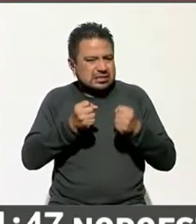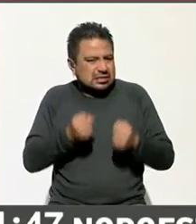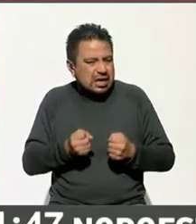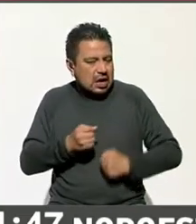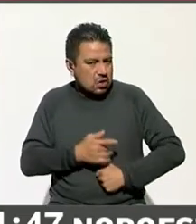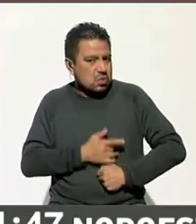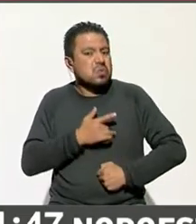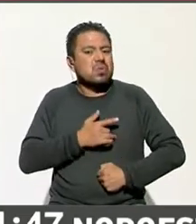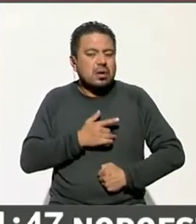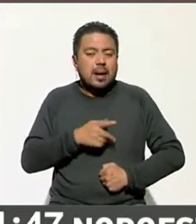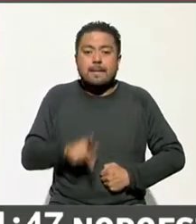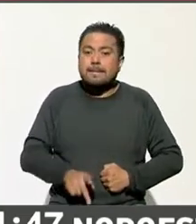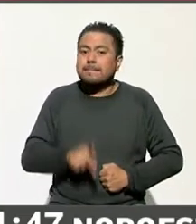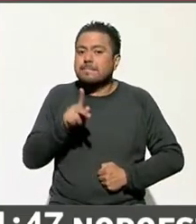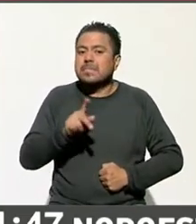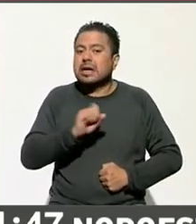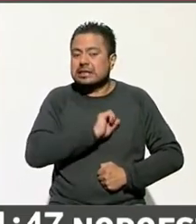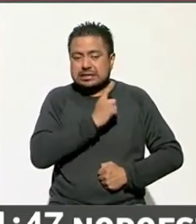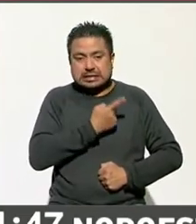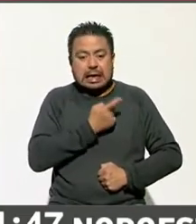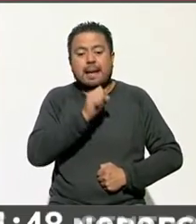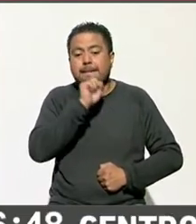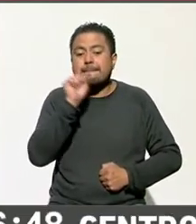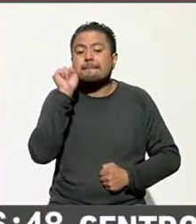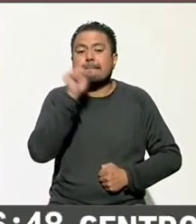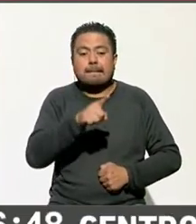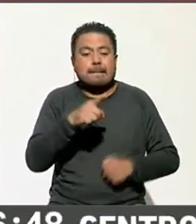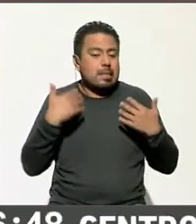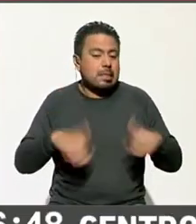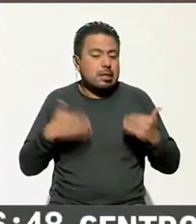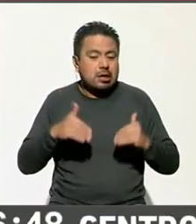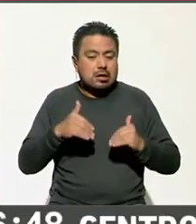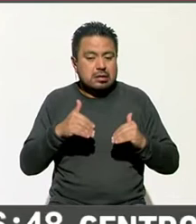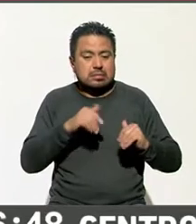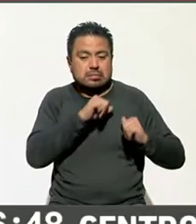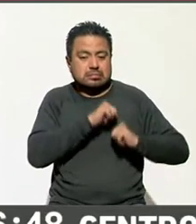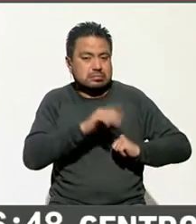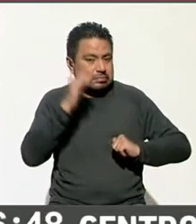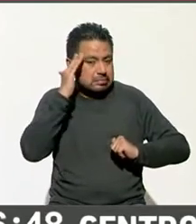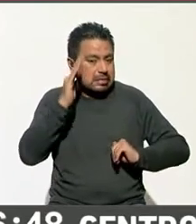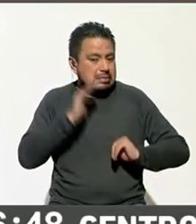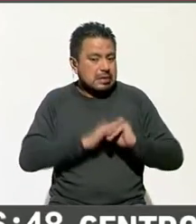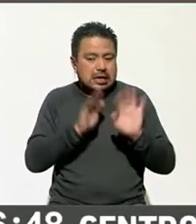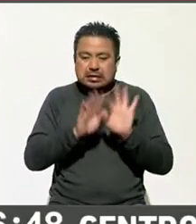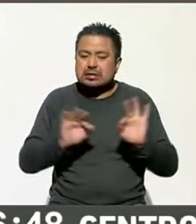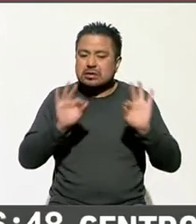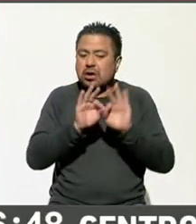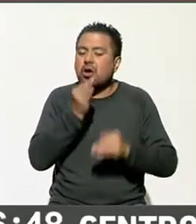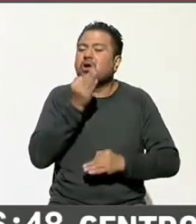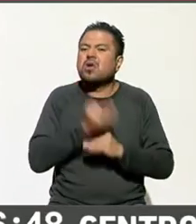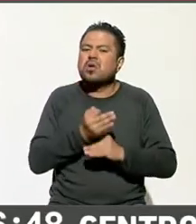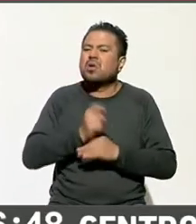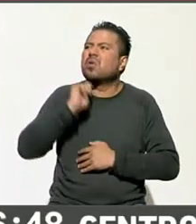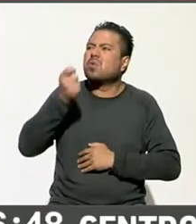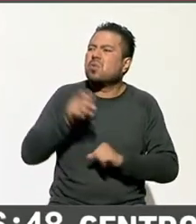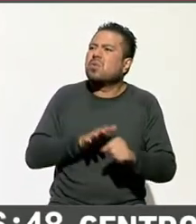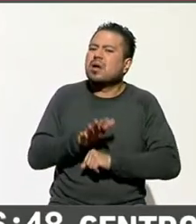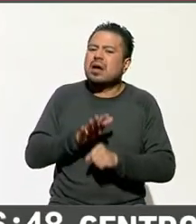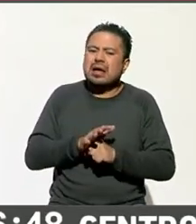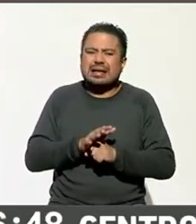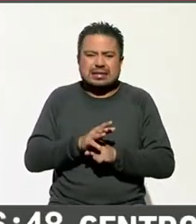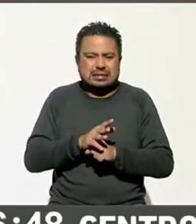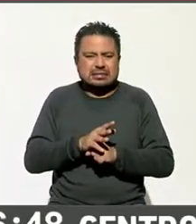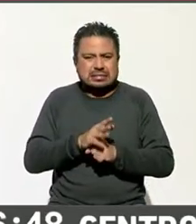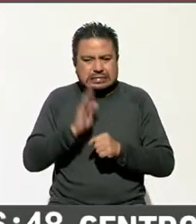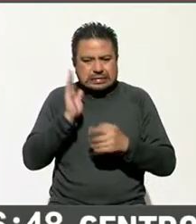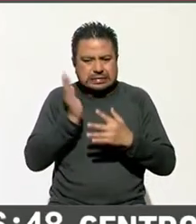pero la salud también cobra un lugar relevante. Digamos, en este caso sería casi una